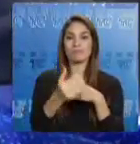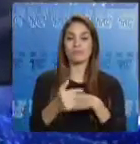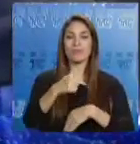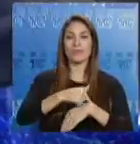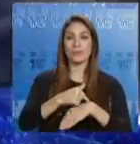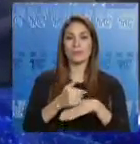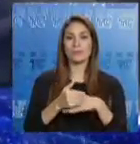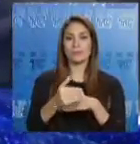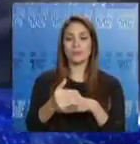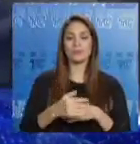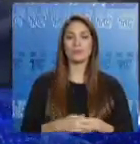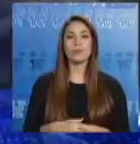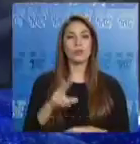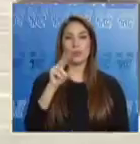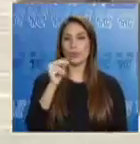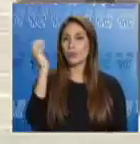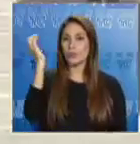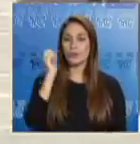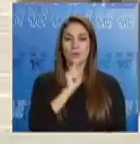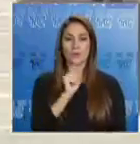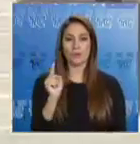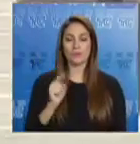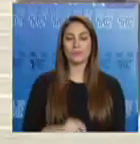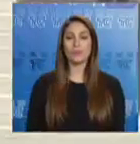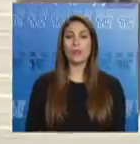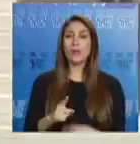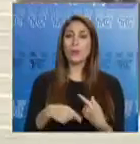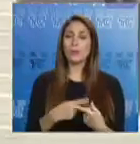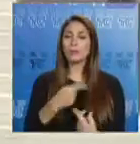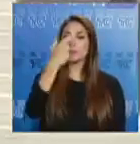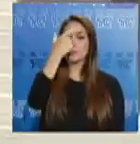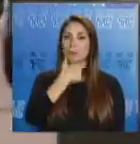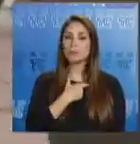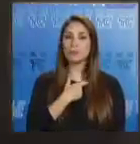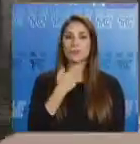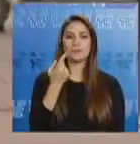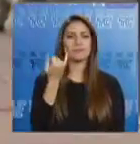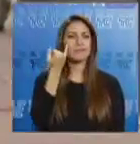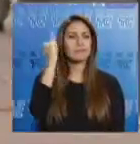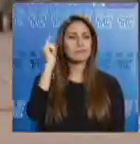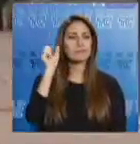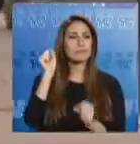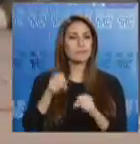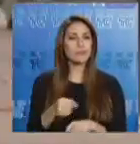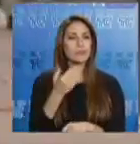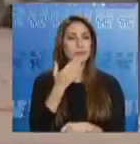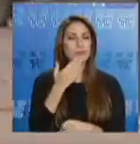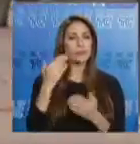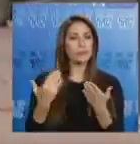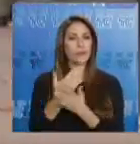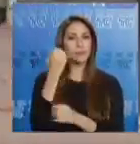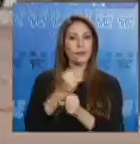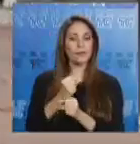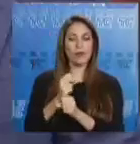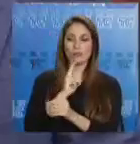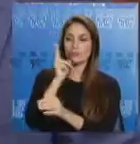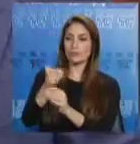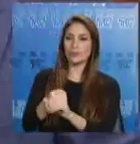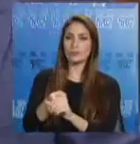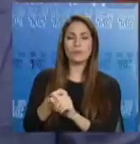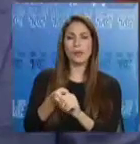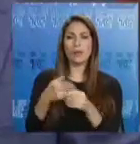establecido y no ser jubilado. Pero ¿qué pasa si una persona se beneficia de la iniciativa e inmediatamente consigue un nuevo empleo? Cuando se